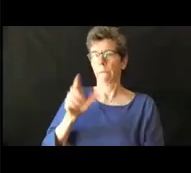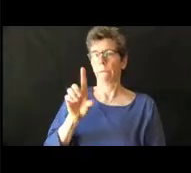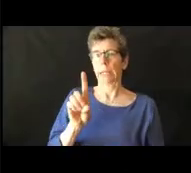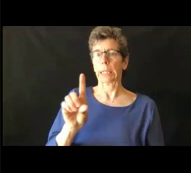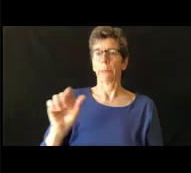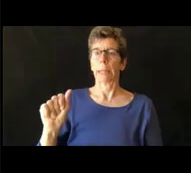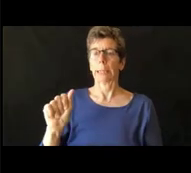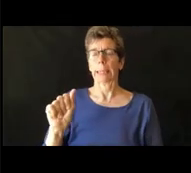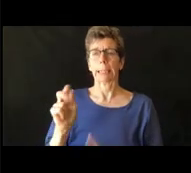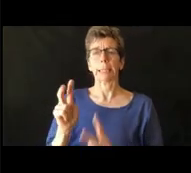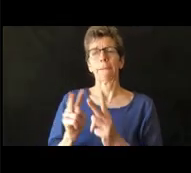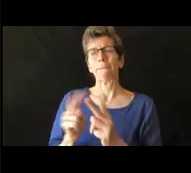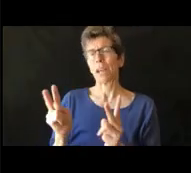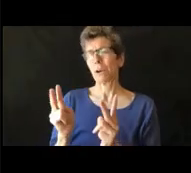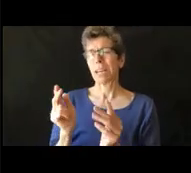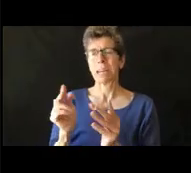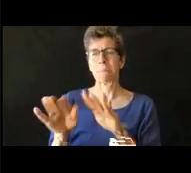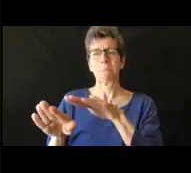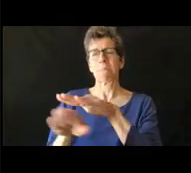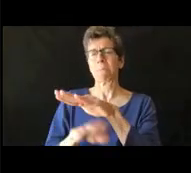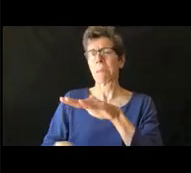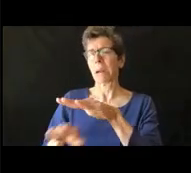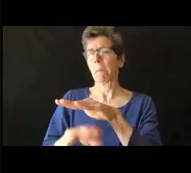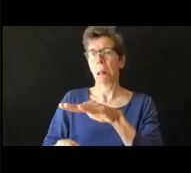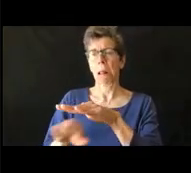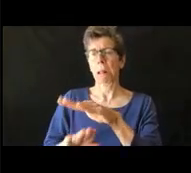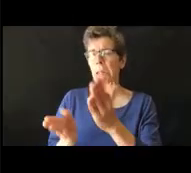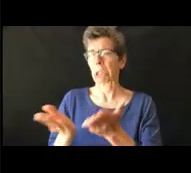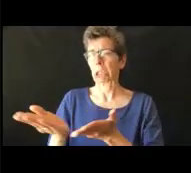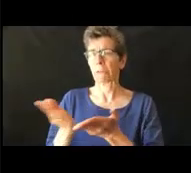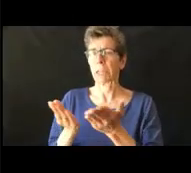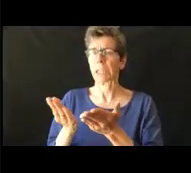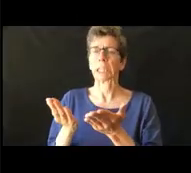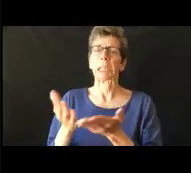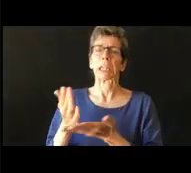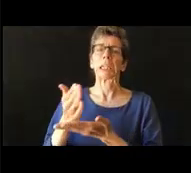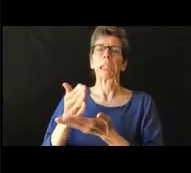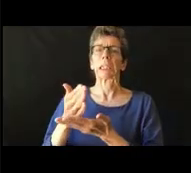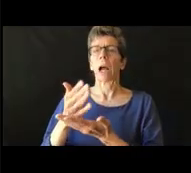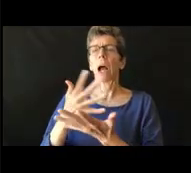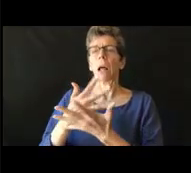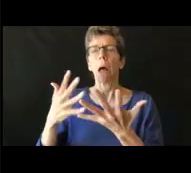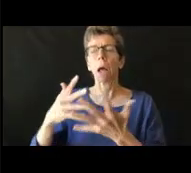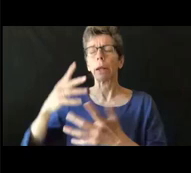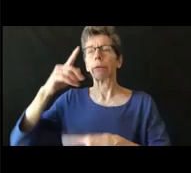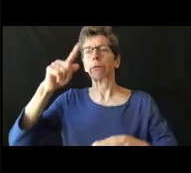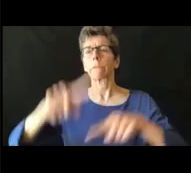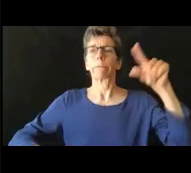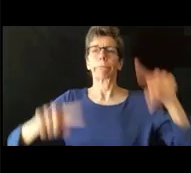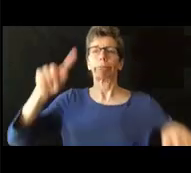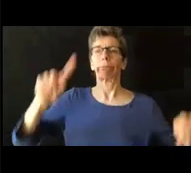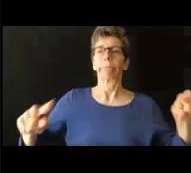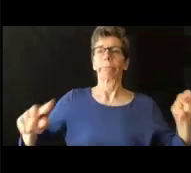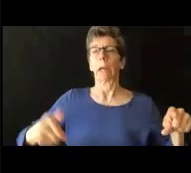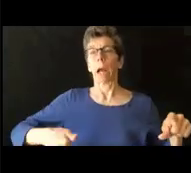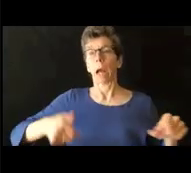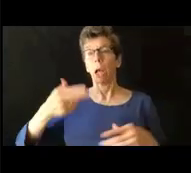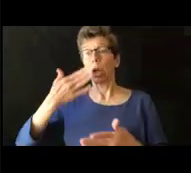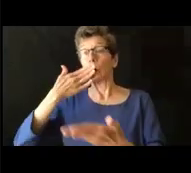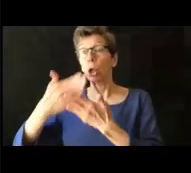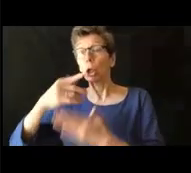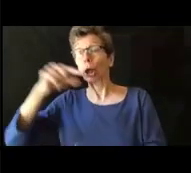mínimos y, pues, de alguna manera eran residenciales, había mucha disparidad.